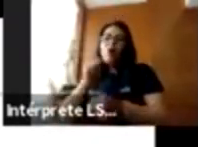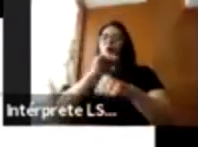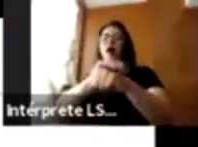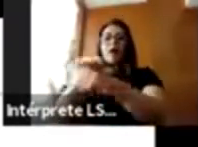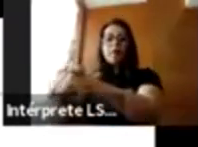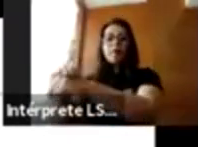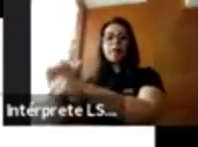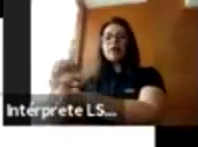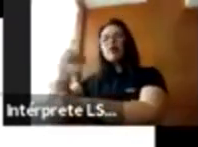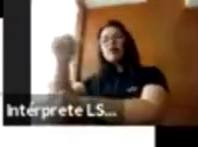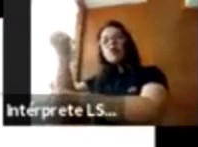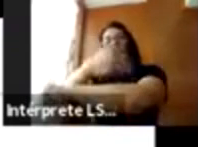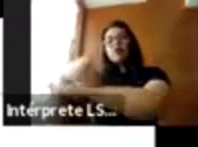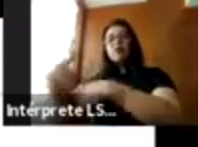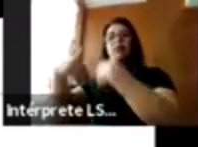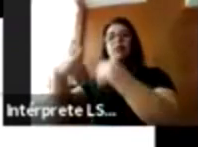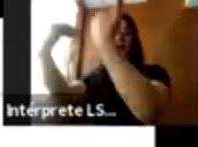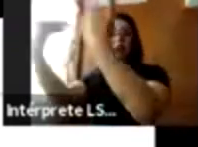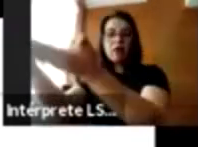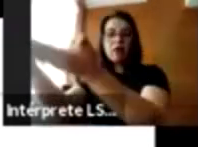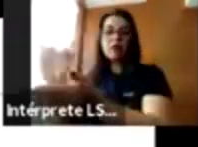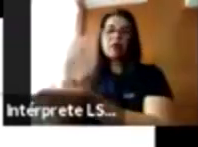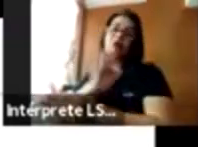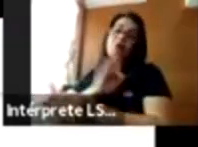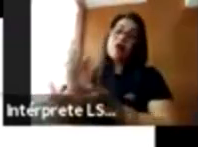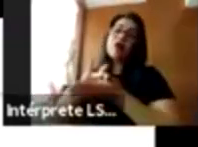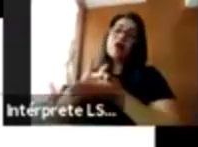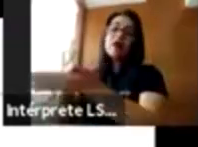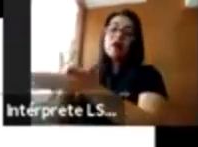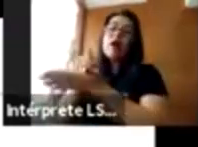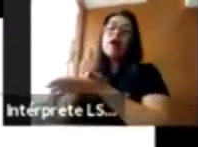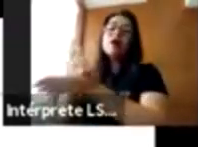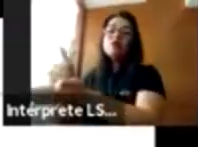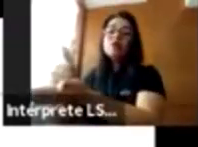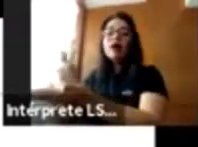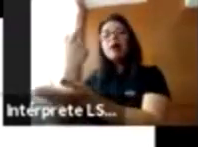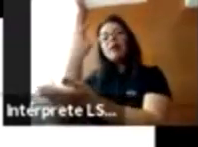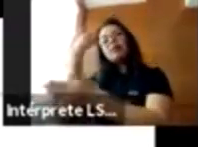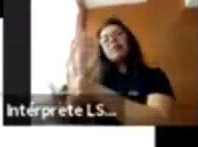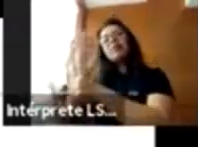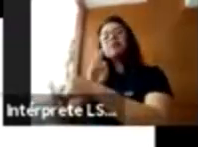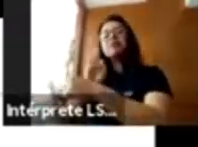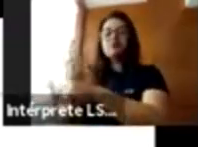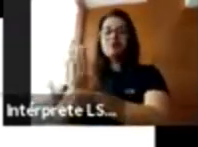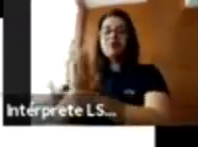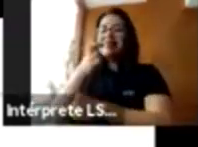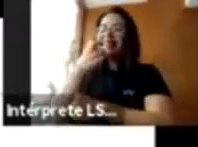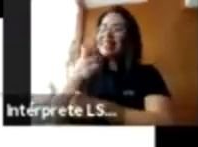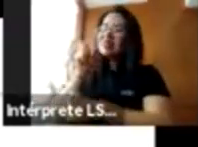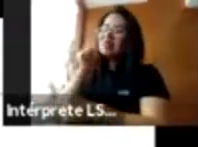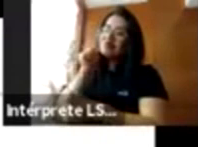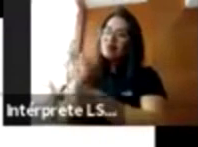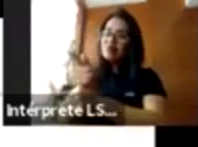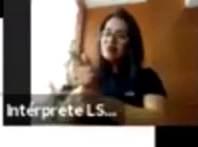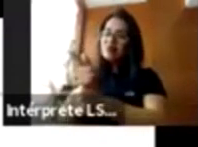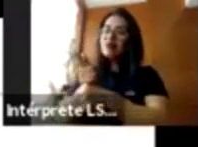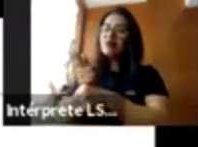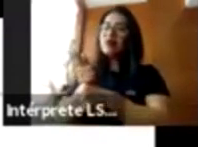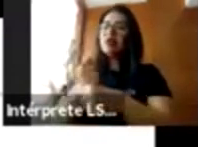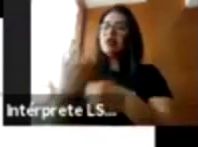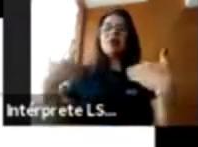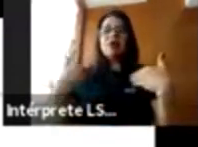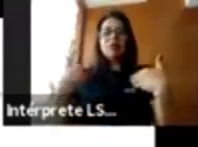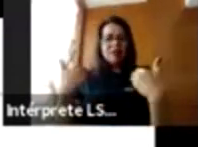probablemente podrían estar ahí para ayudar a proteger. Entonces, eso es lo que estamos viendo y entendiendo que